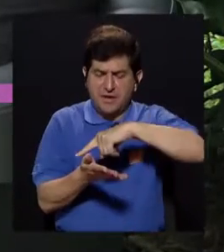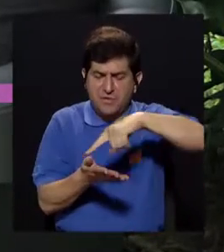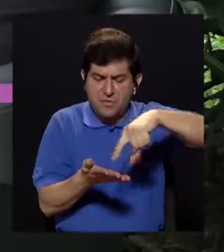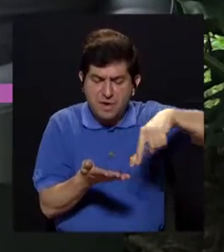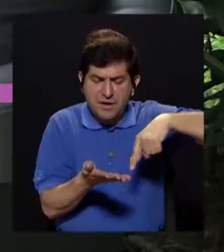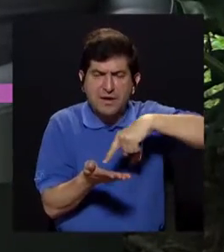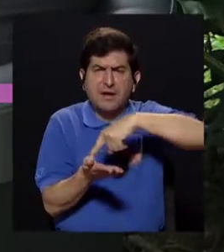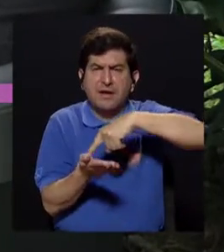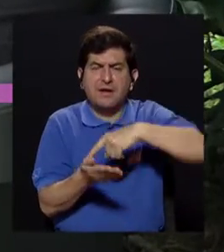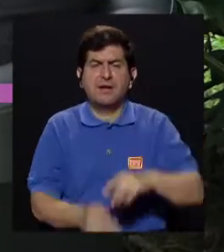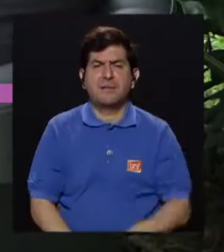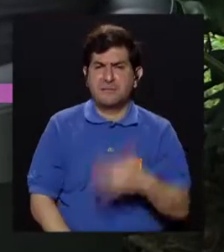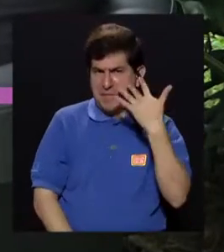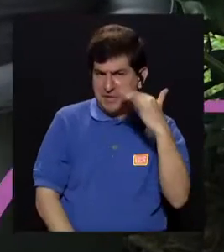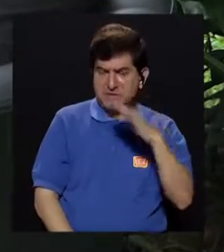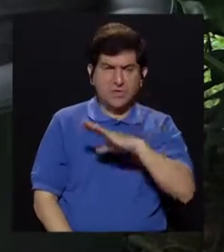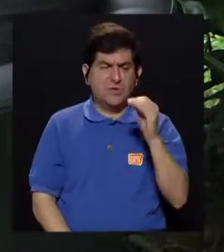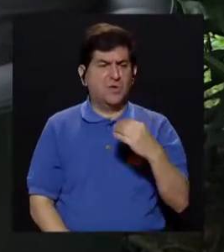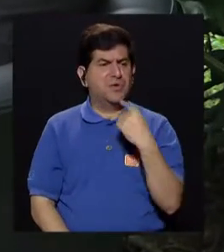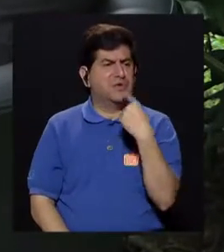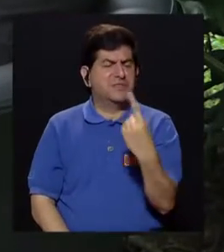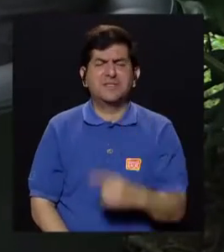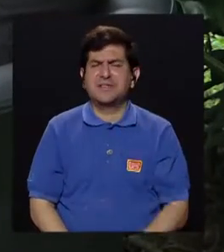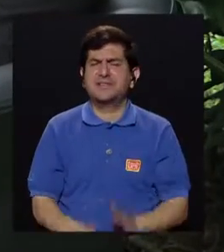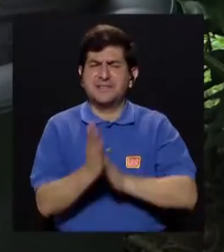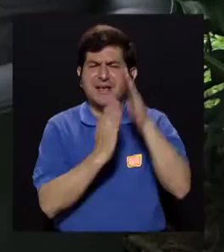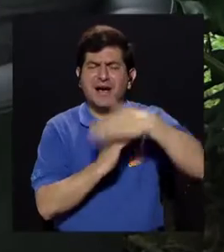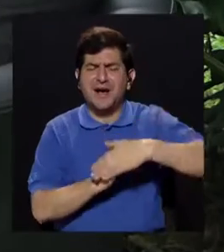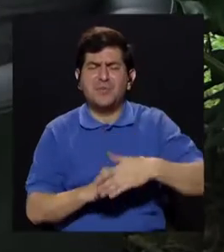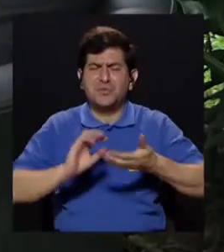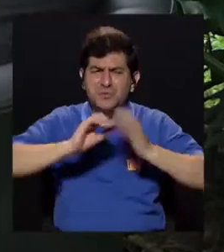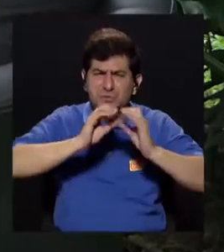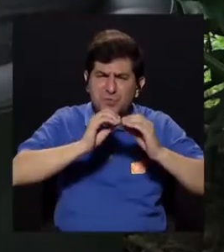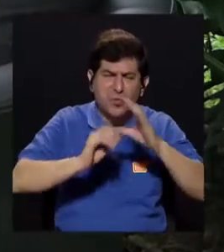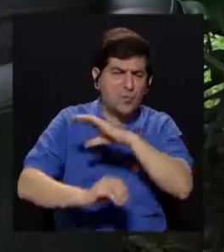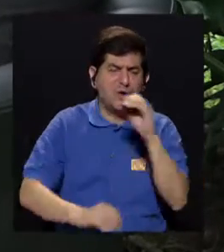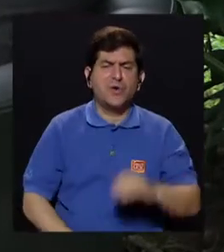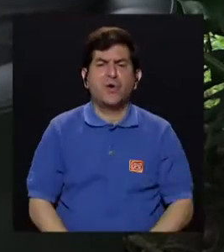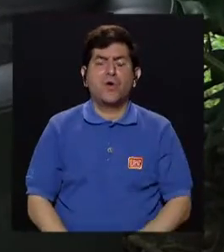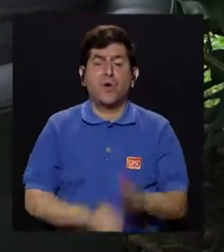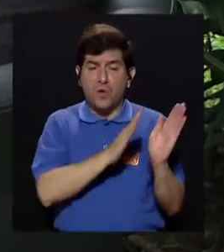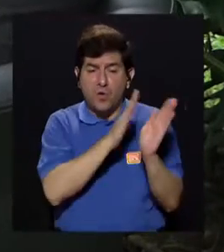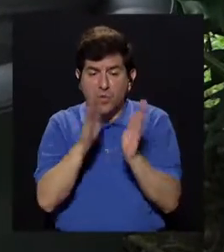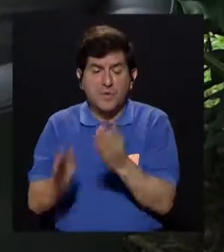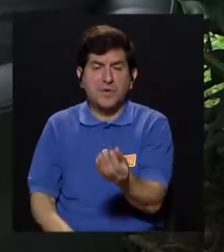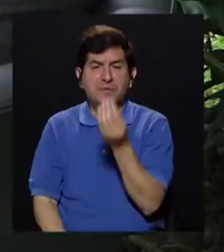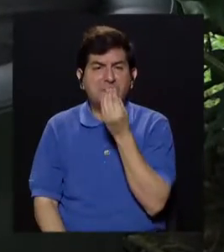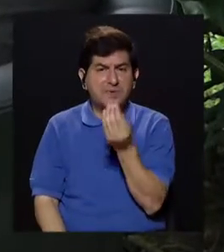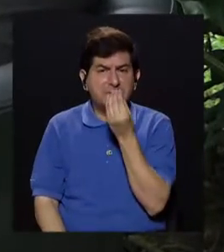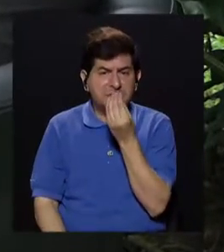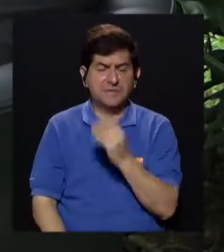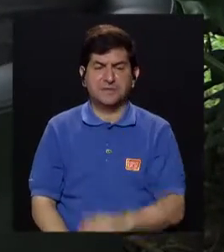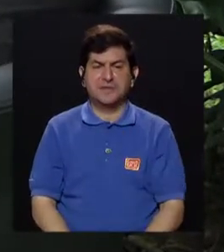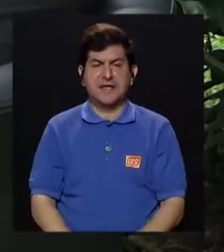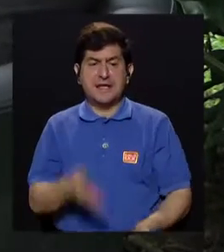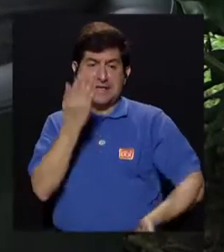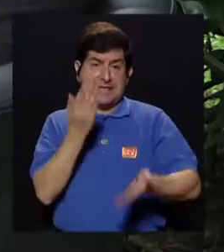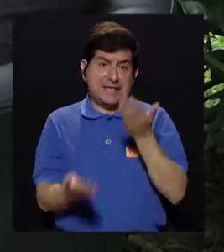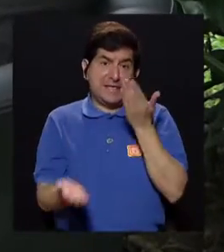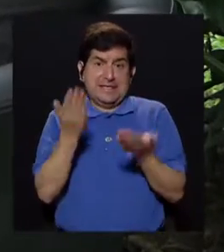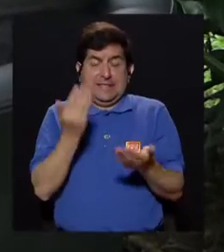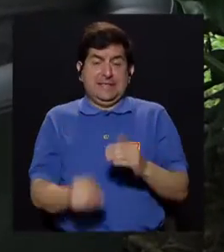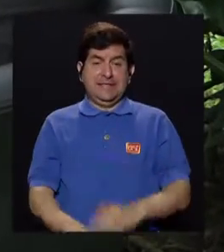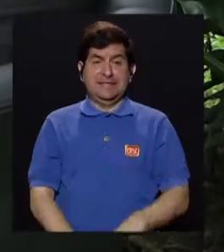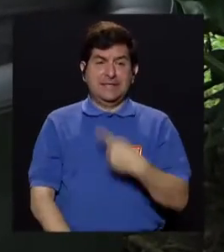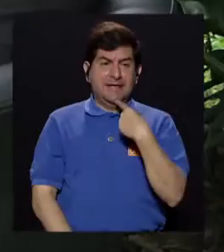explica mucho, Ligia, pero a veces se abusa mucho incluso en la cantidad y en cómo preparamos ese alimento. Sí, incluso